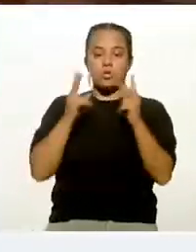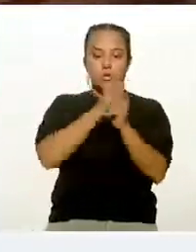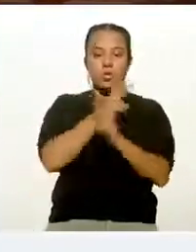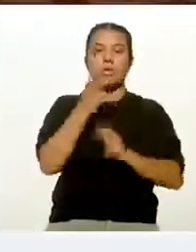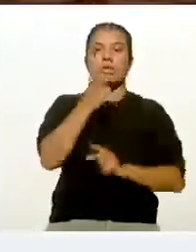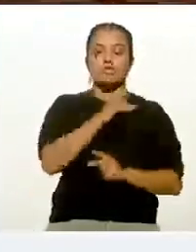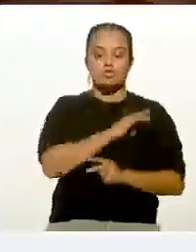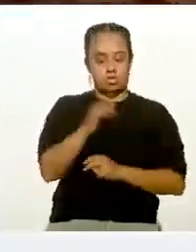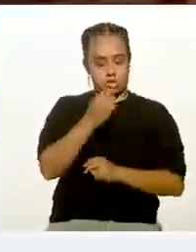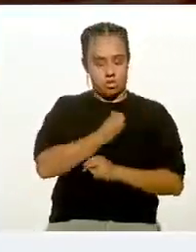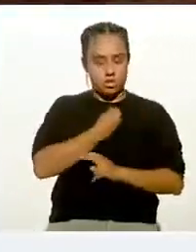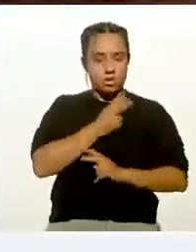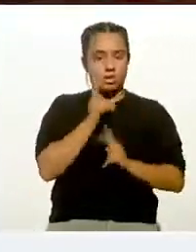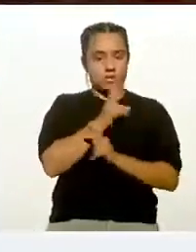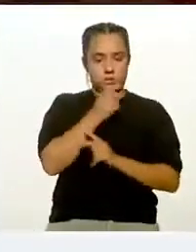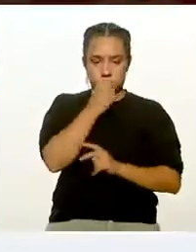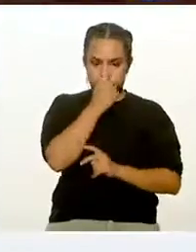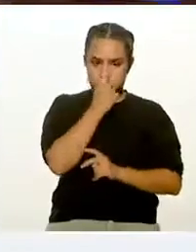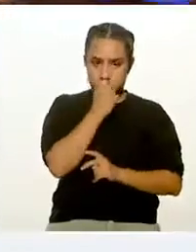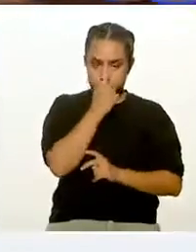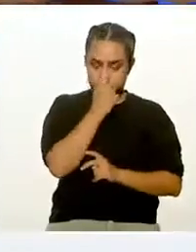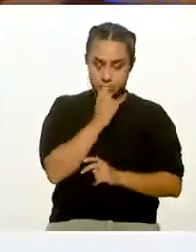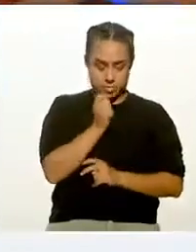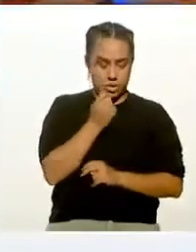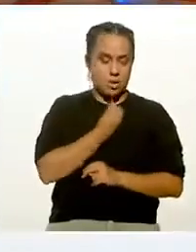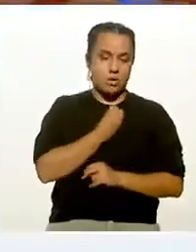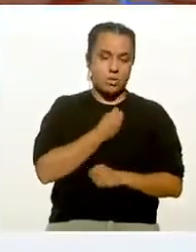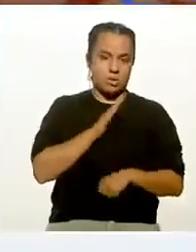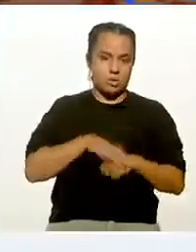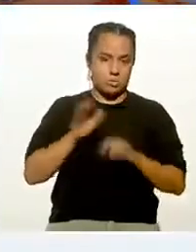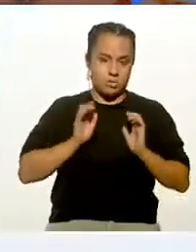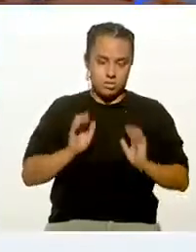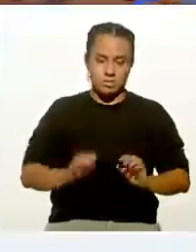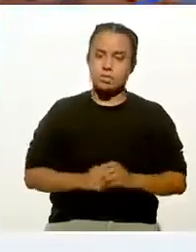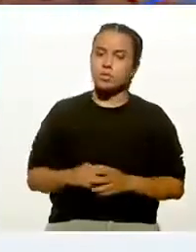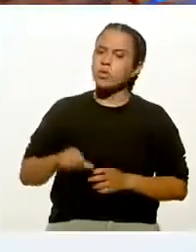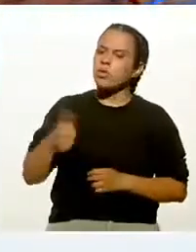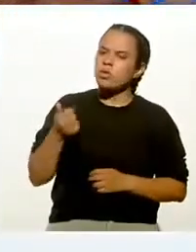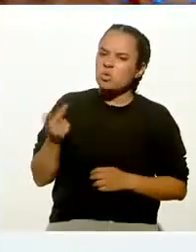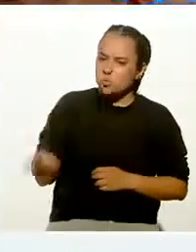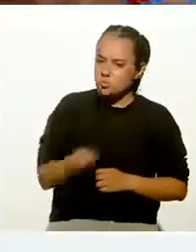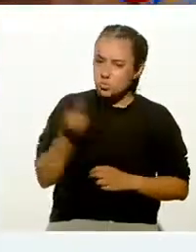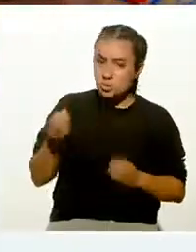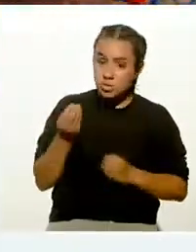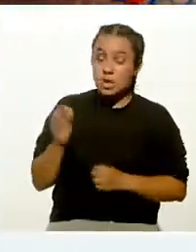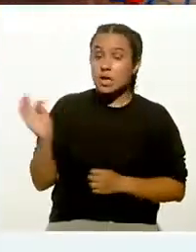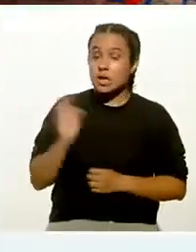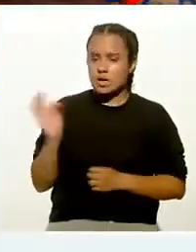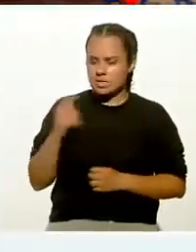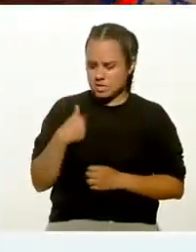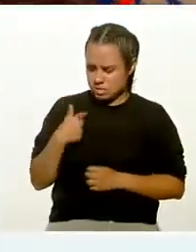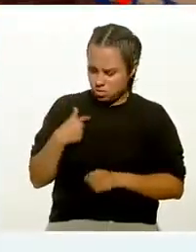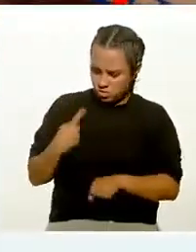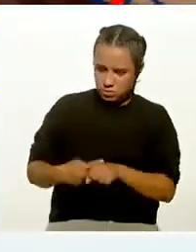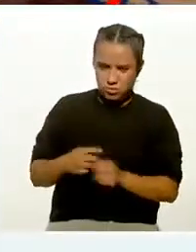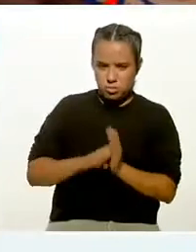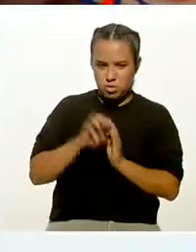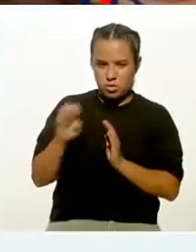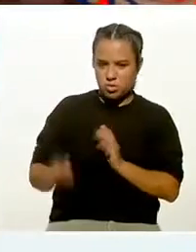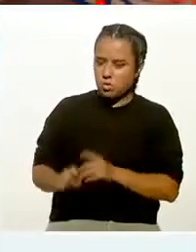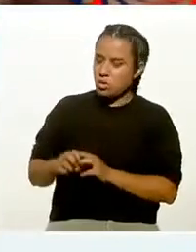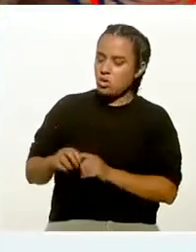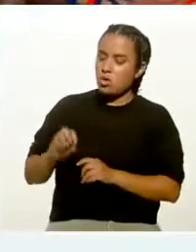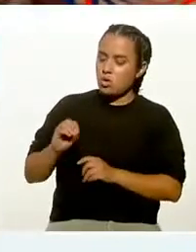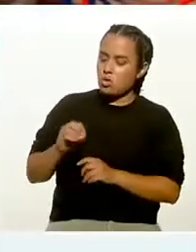que se traduce en un aumento en la condición física. Ok. Y nos preguntan mucho sobre si tengo algunas enfermedades, por ejemplo osteoporosis,